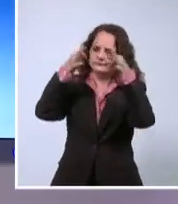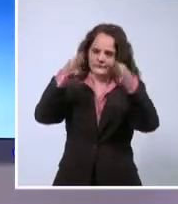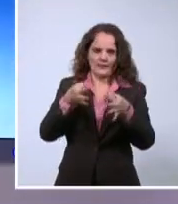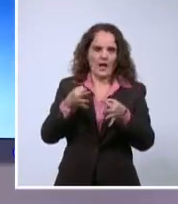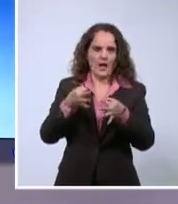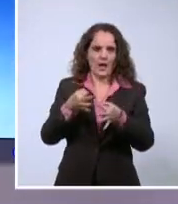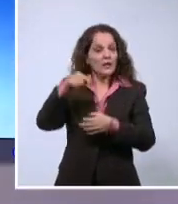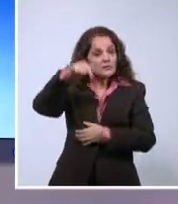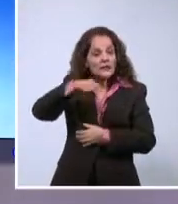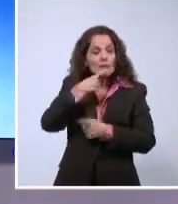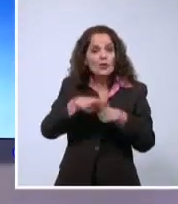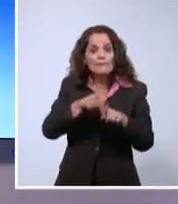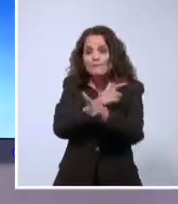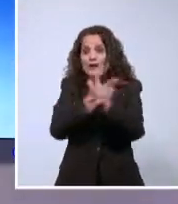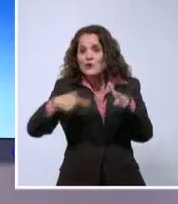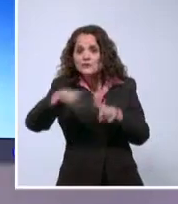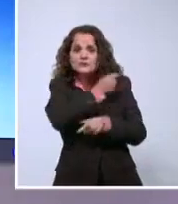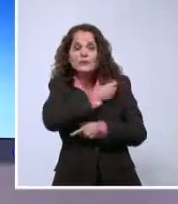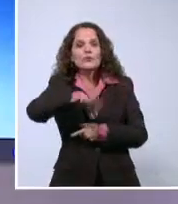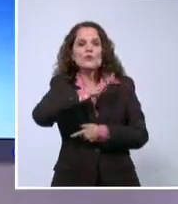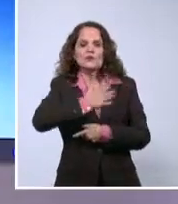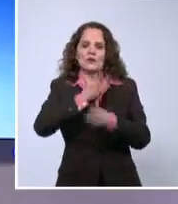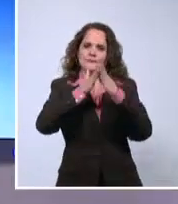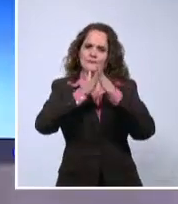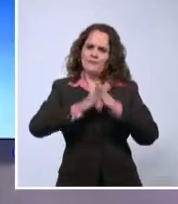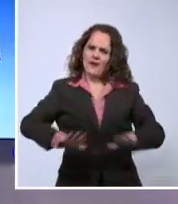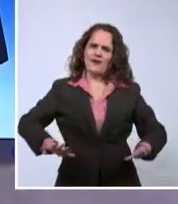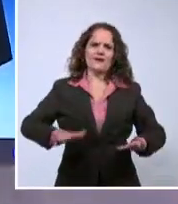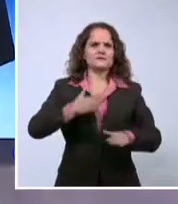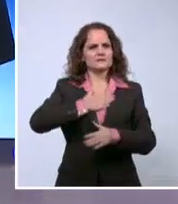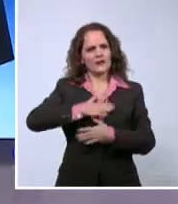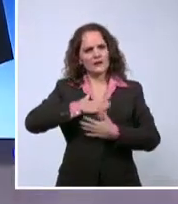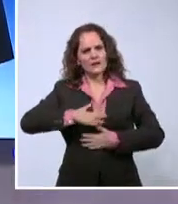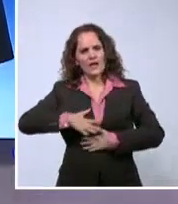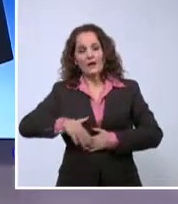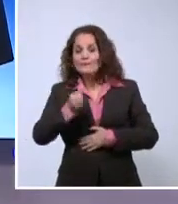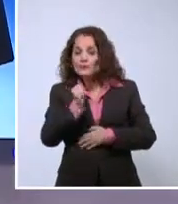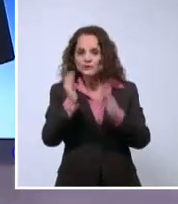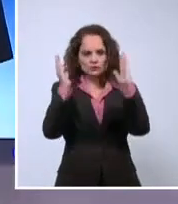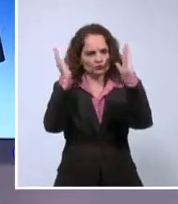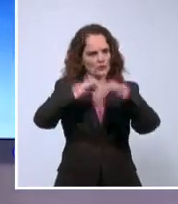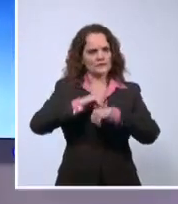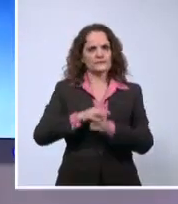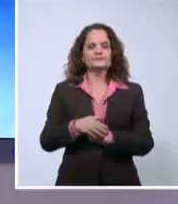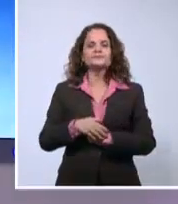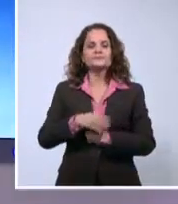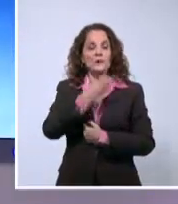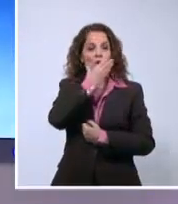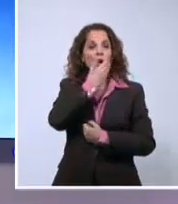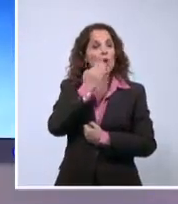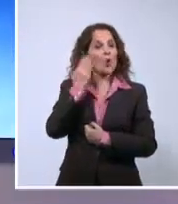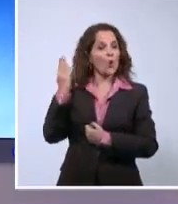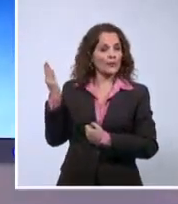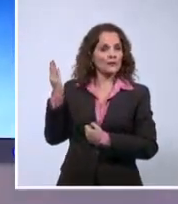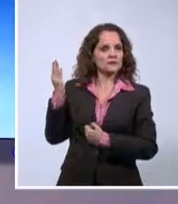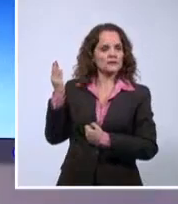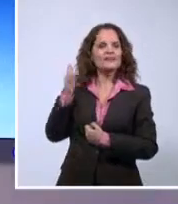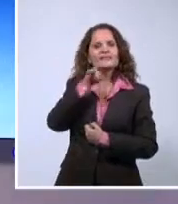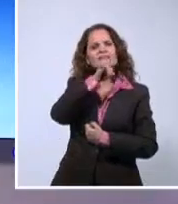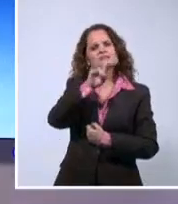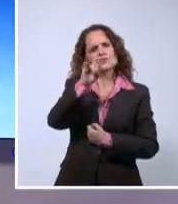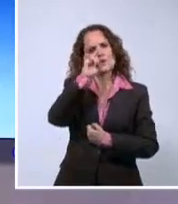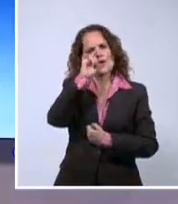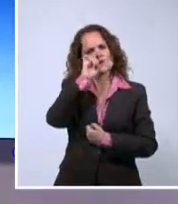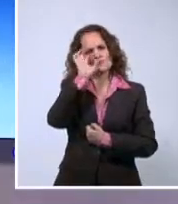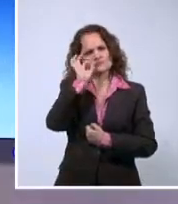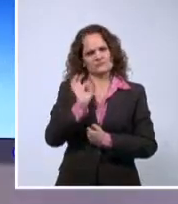desea tranquilidad, paz, no violencia. Esta joven que verán ahora, que verán hoy, cuenta solo con 19 años de edad.